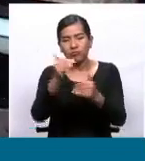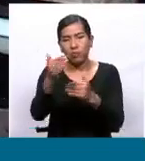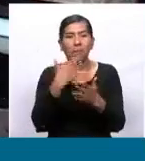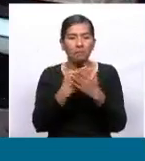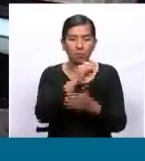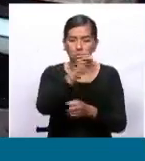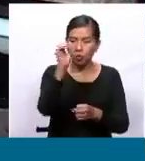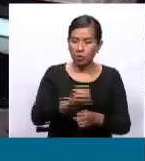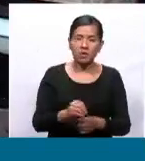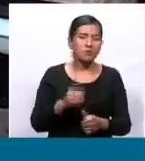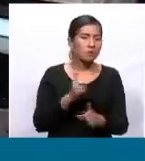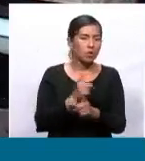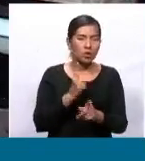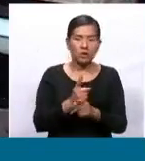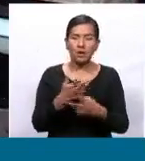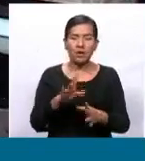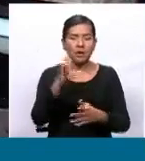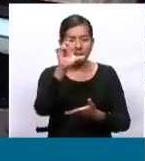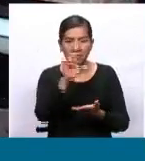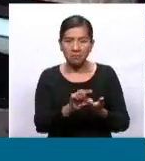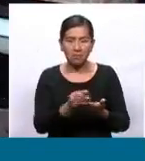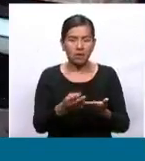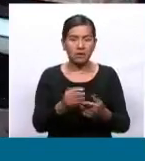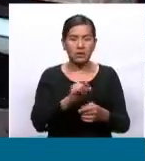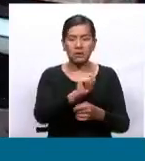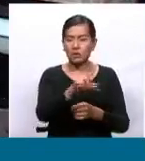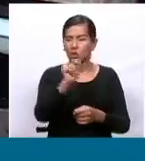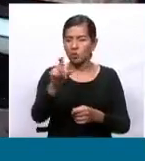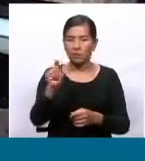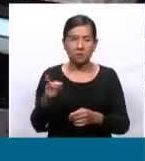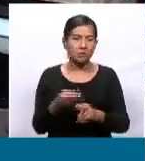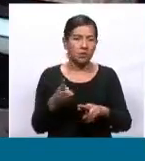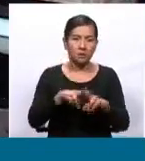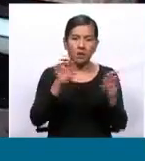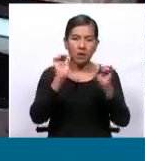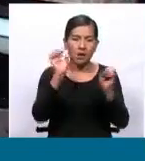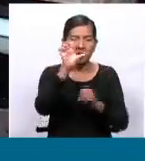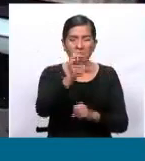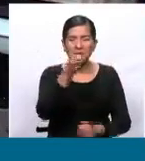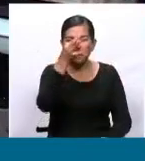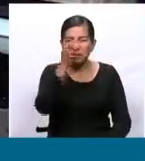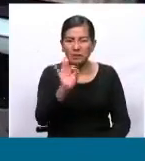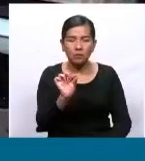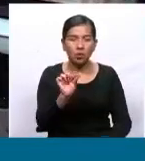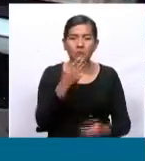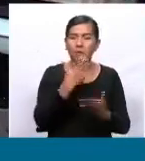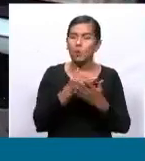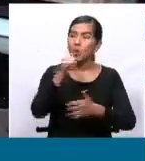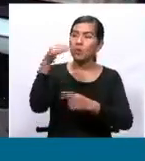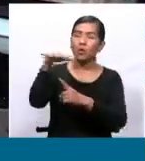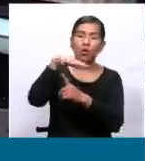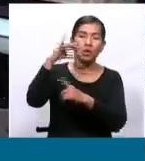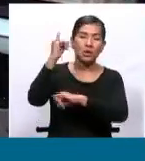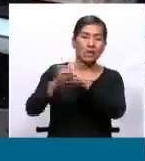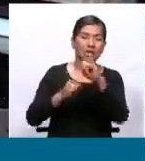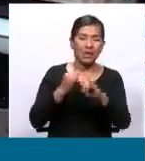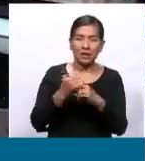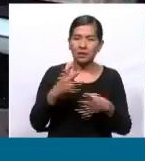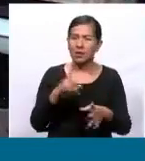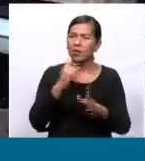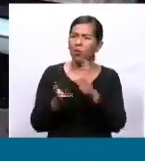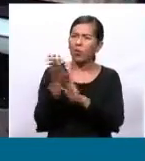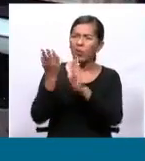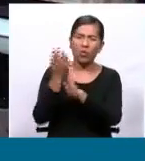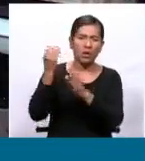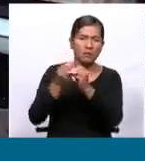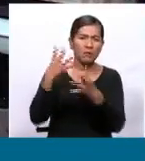interesantes de baja inflación versus lo que está sucediendo en otros contextos internacionales, en otros países con altísimas inflaciones.